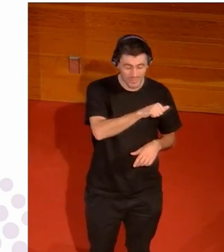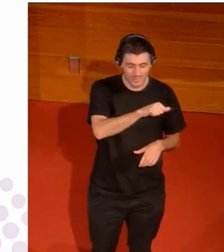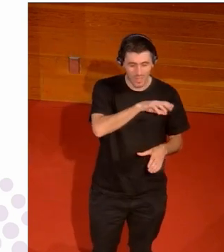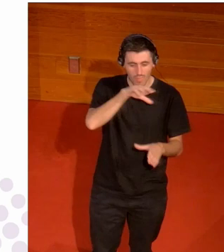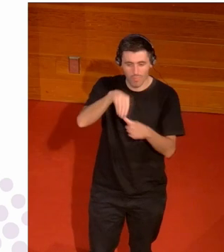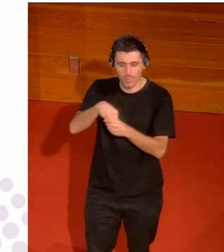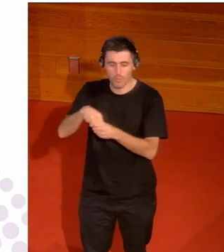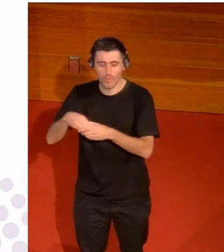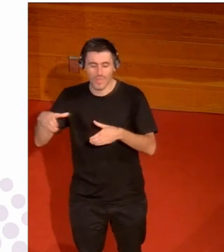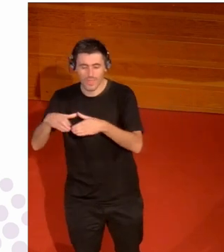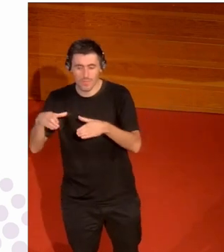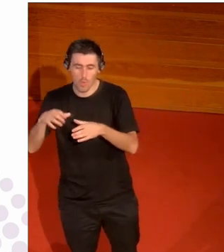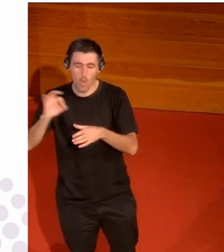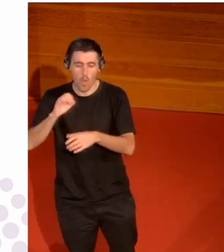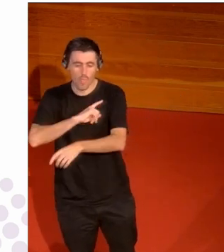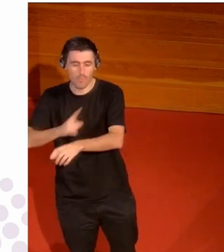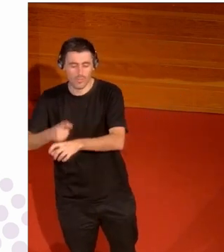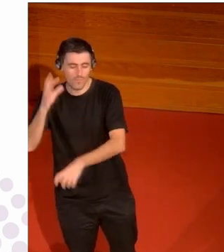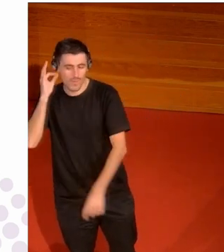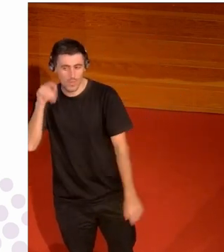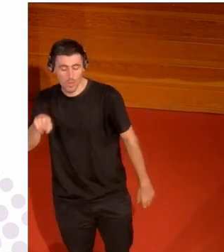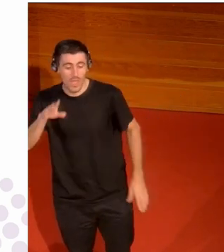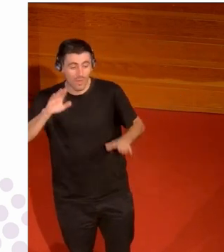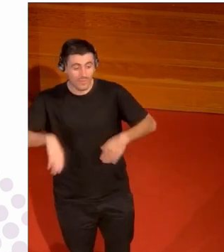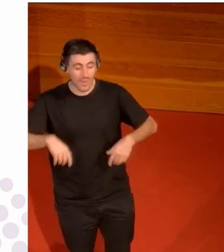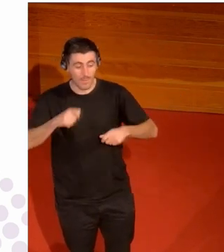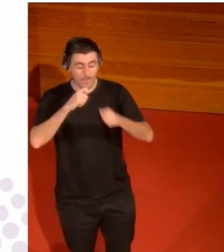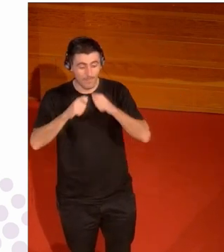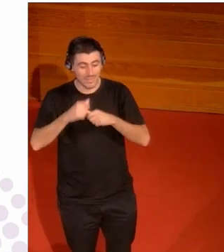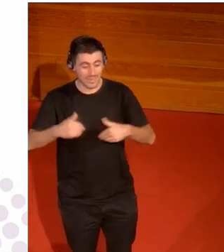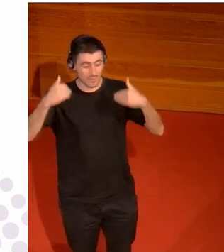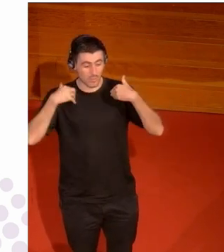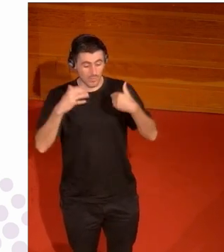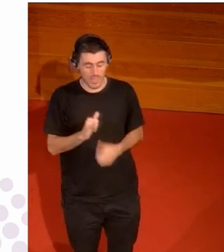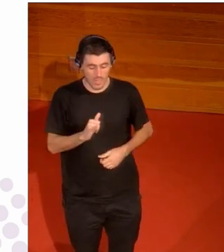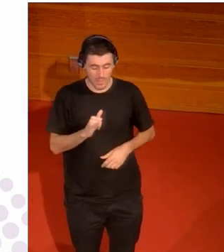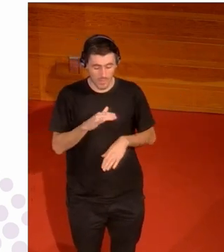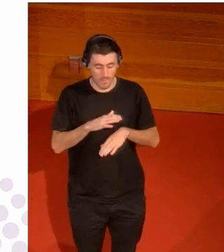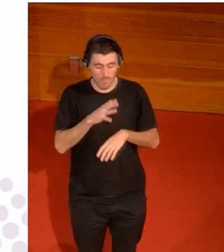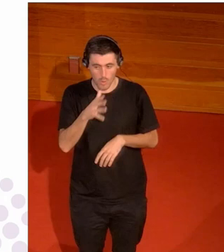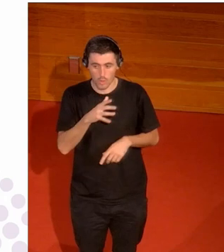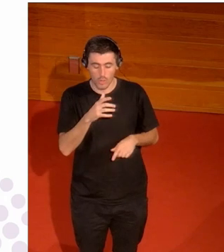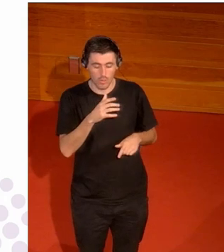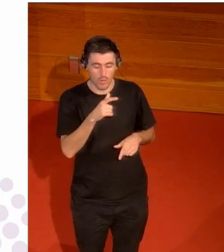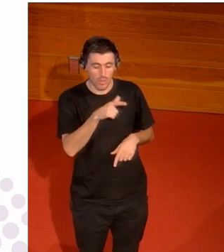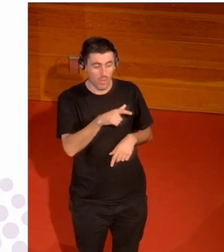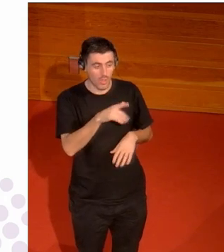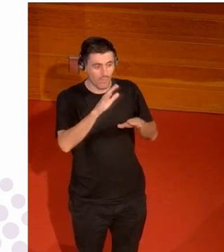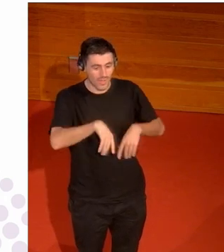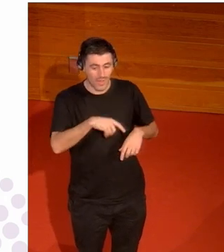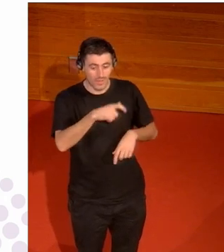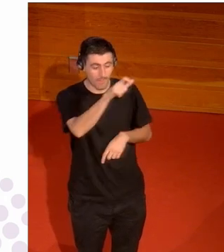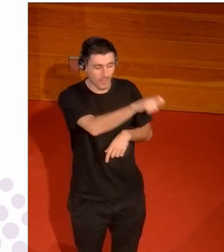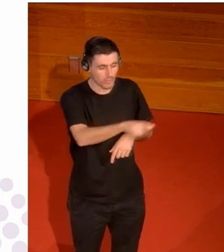creo que claro la prensa tiene una responsabilidad al tratar a estos jugadores como mujeres